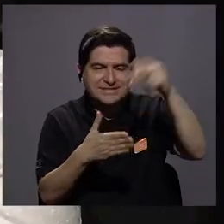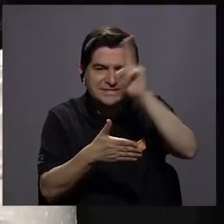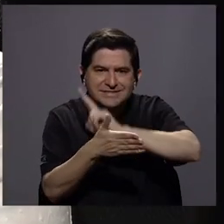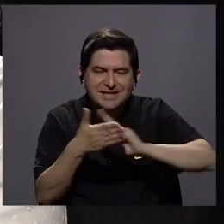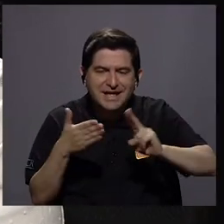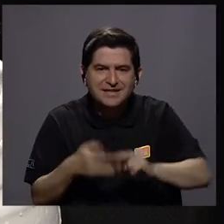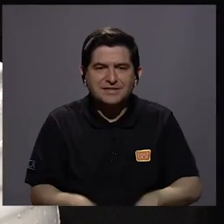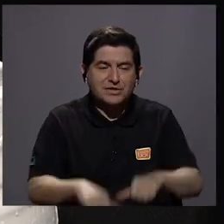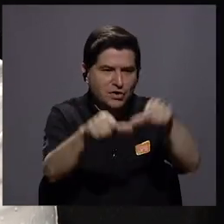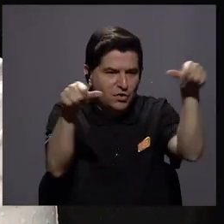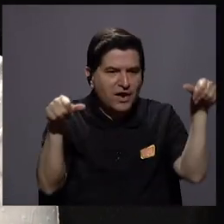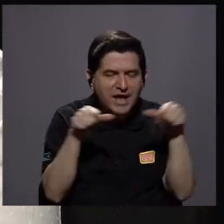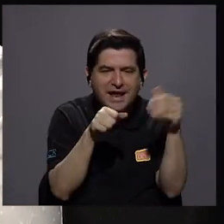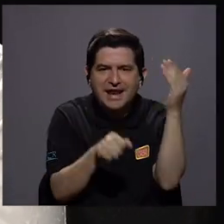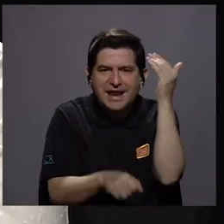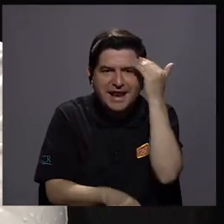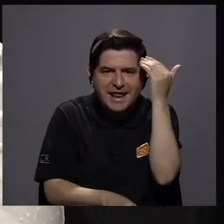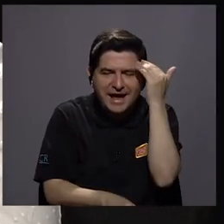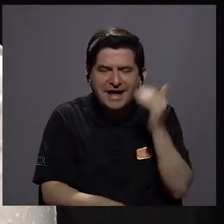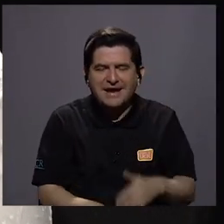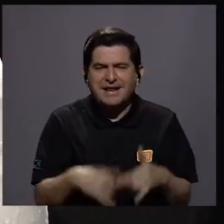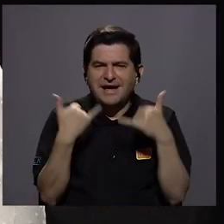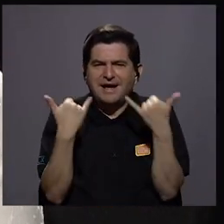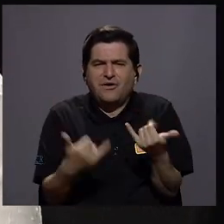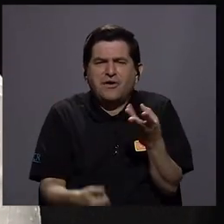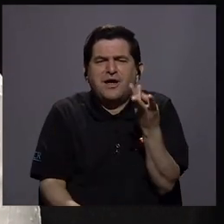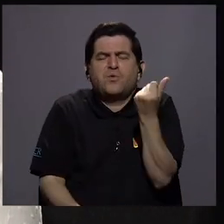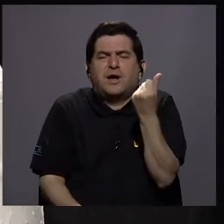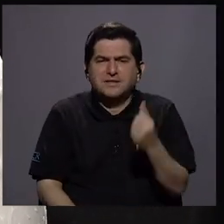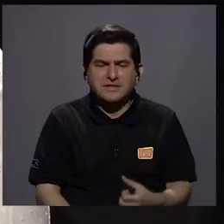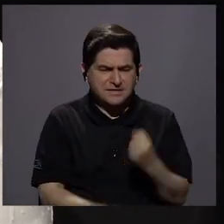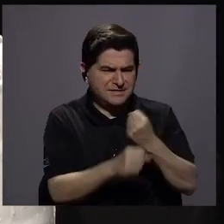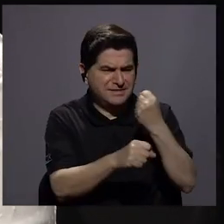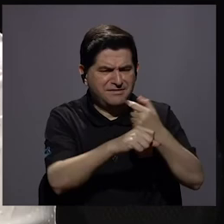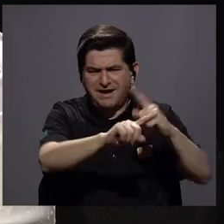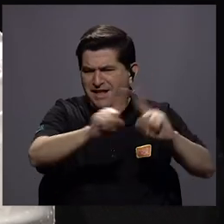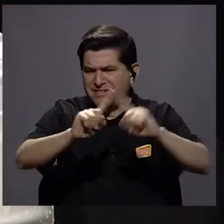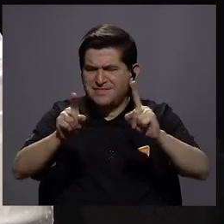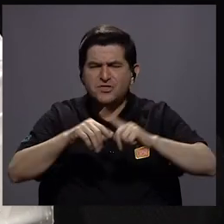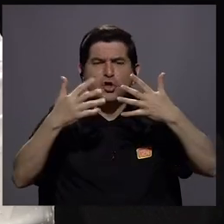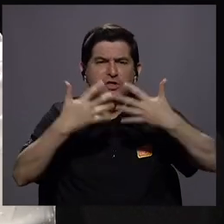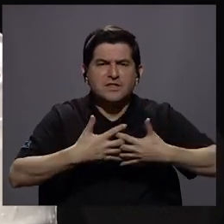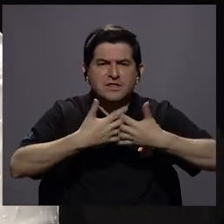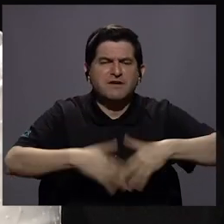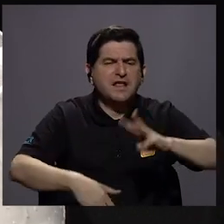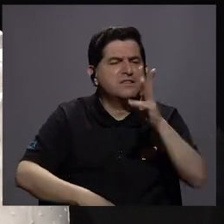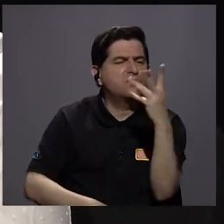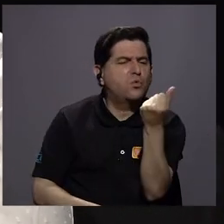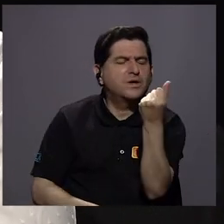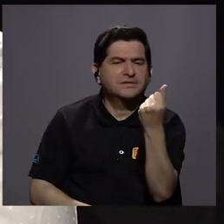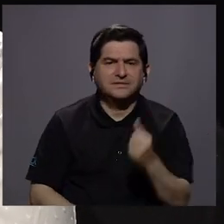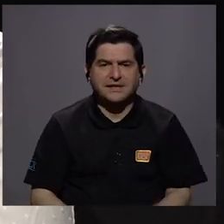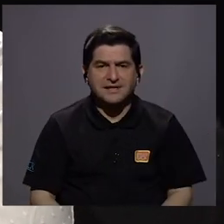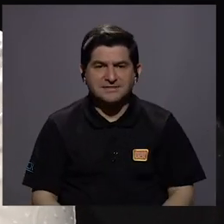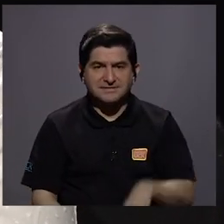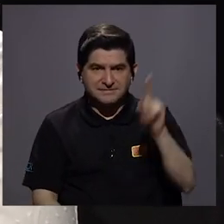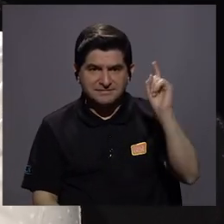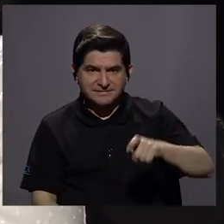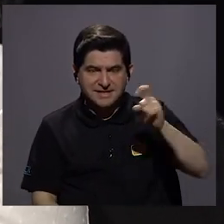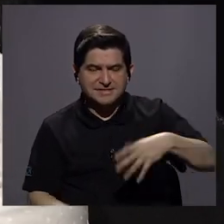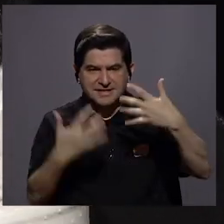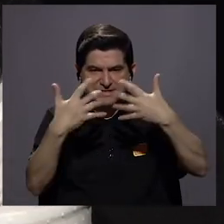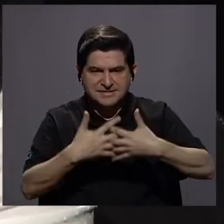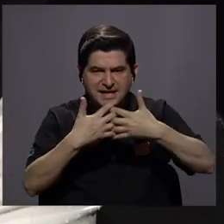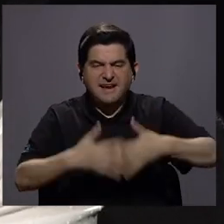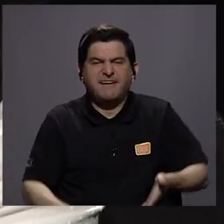en estas áreas es el conocimiento trabajando en las diversas industrias qué es lo que necesita